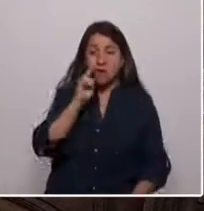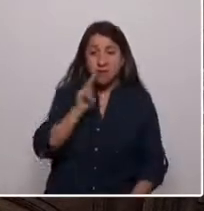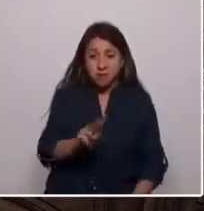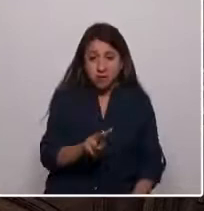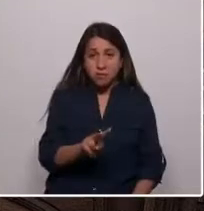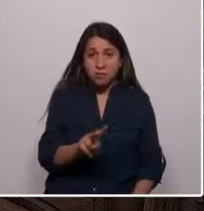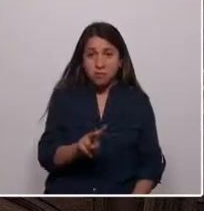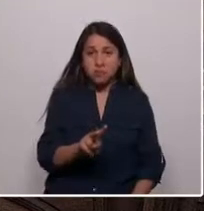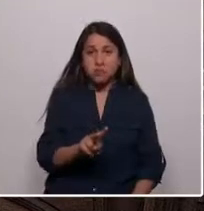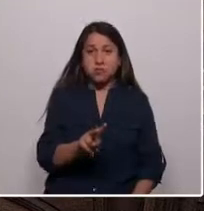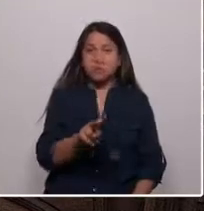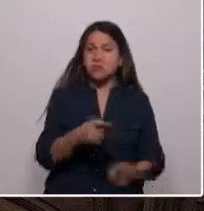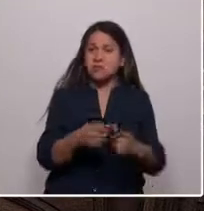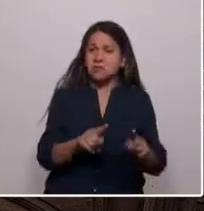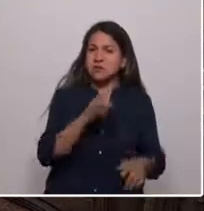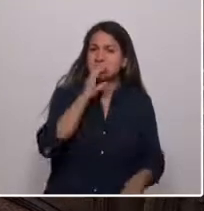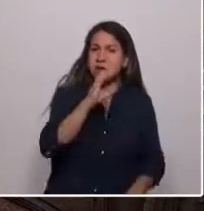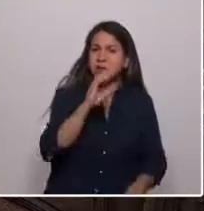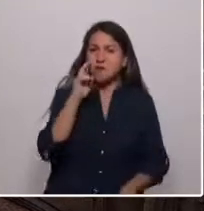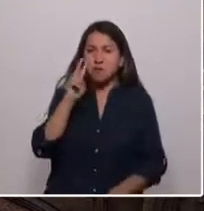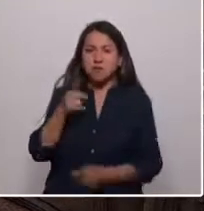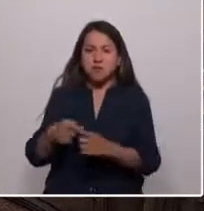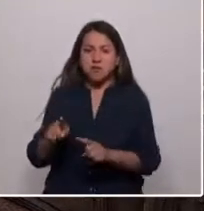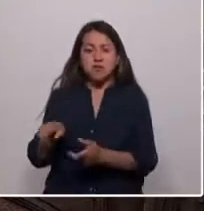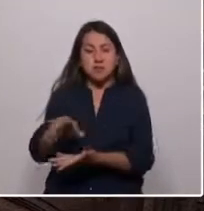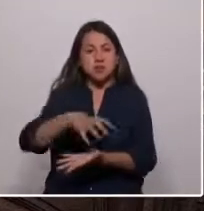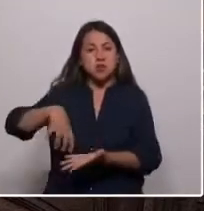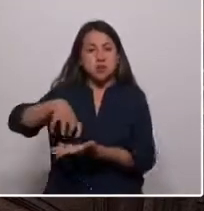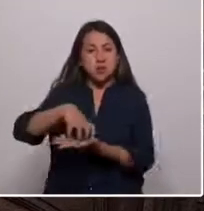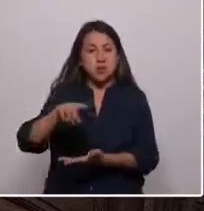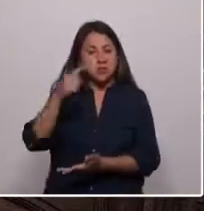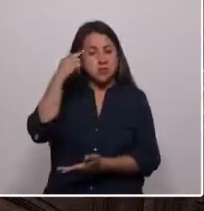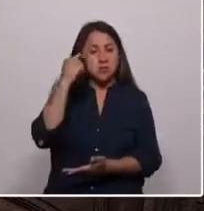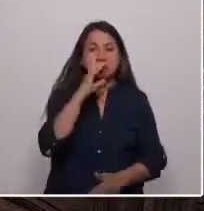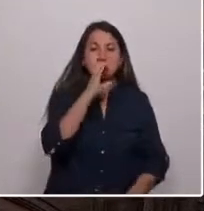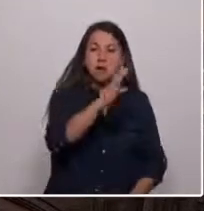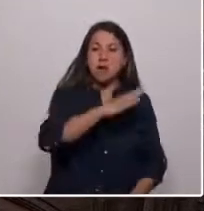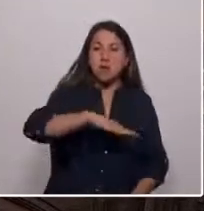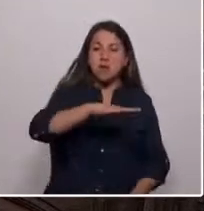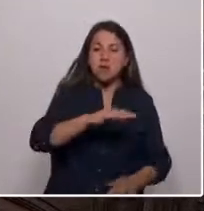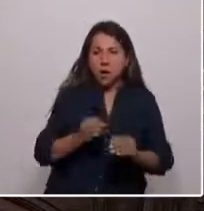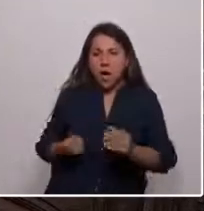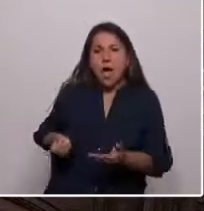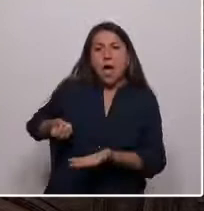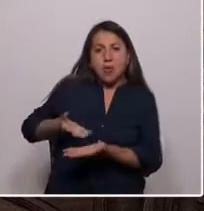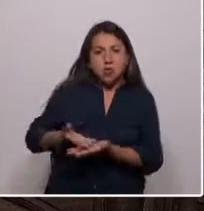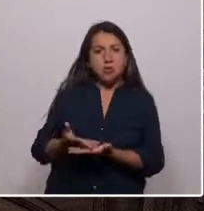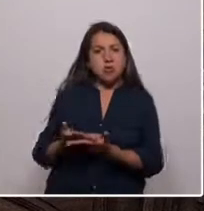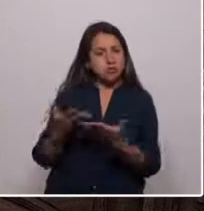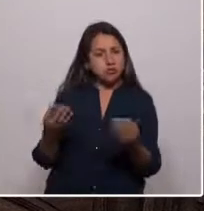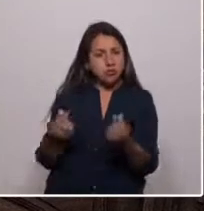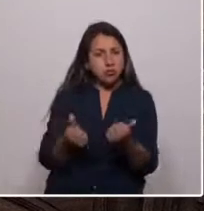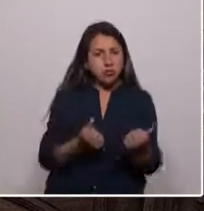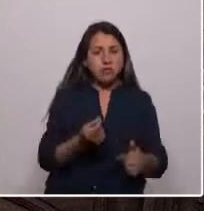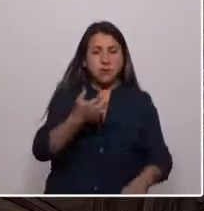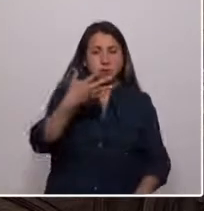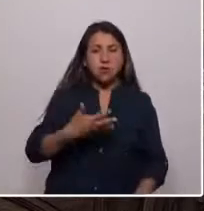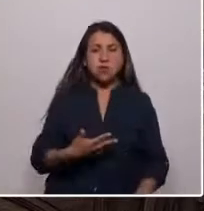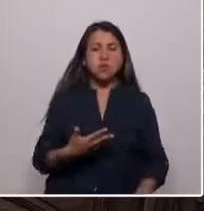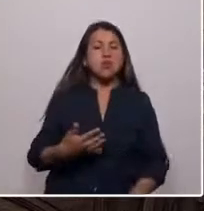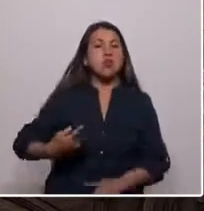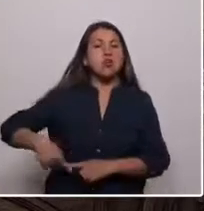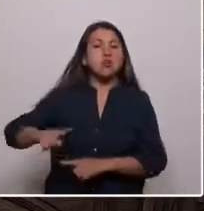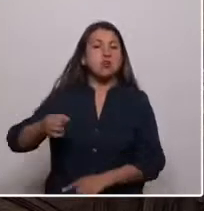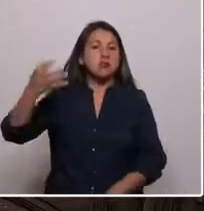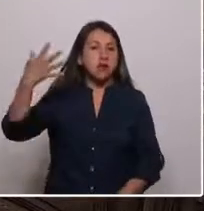entre el campo y la ciudad, donde no se considera a la ruralidad por su aporte en su esencia, sino que entran estas valoraciones